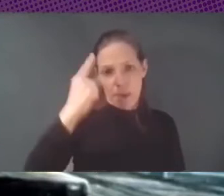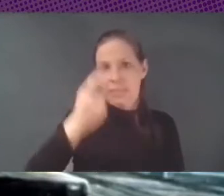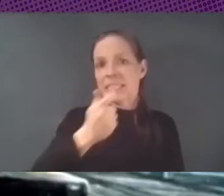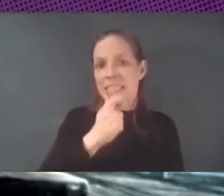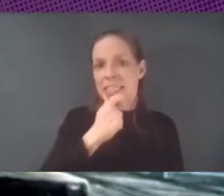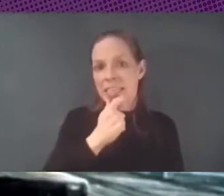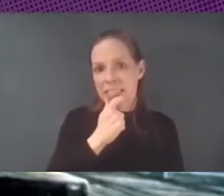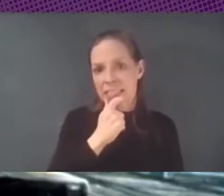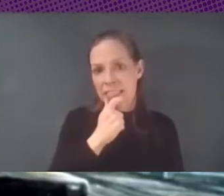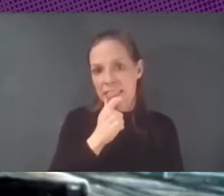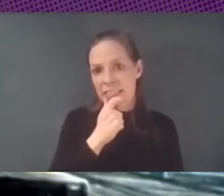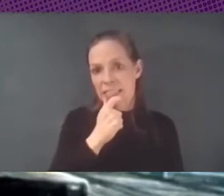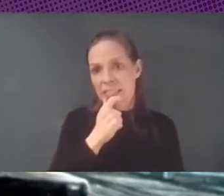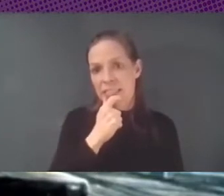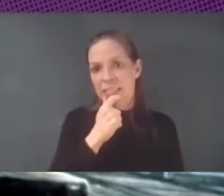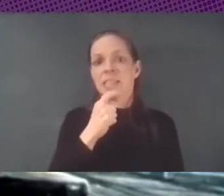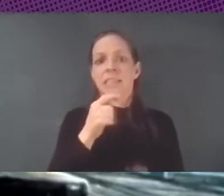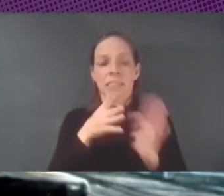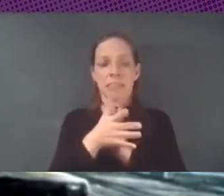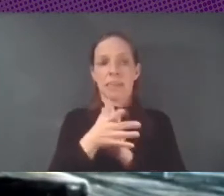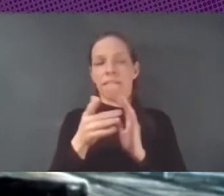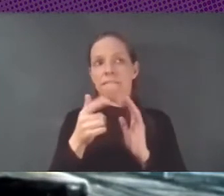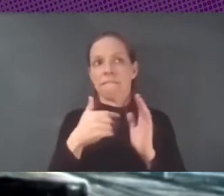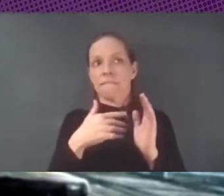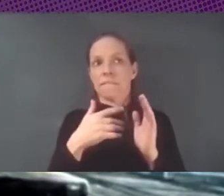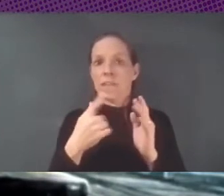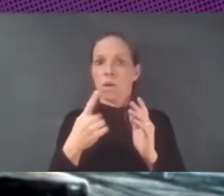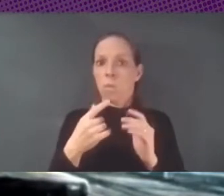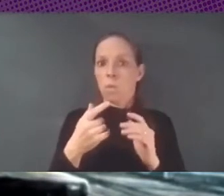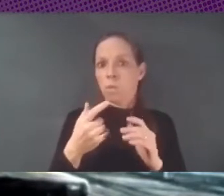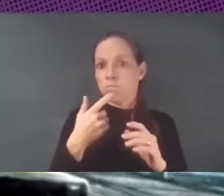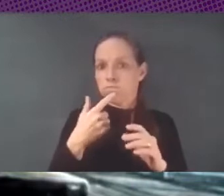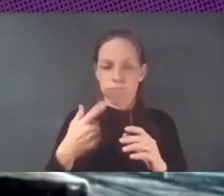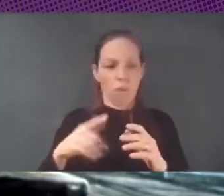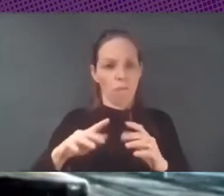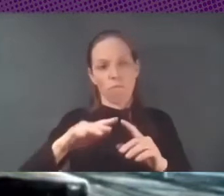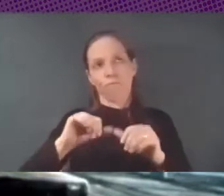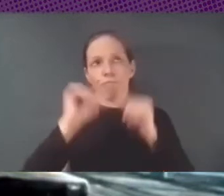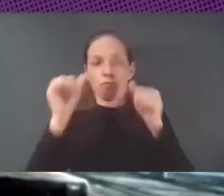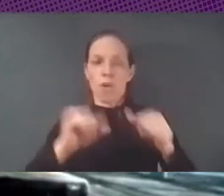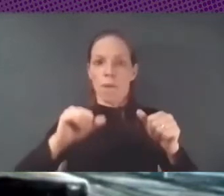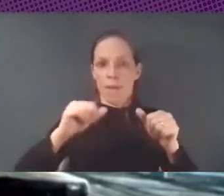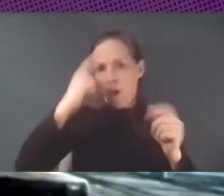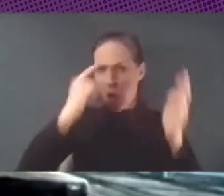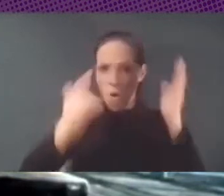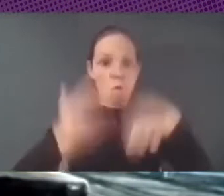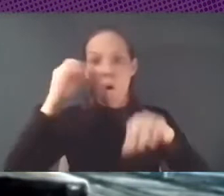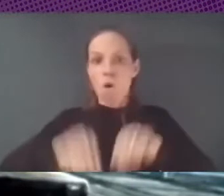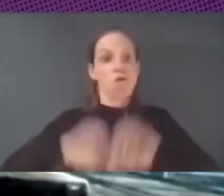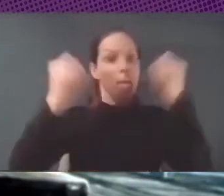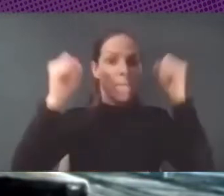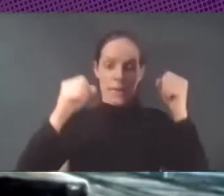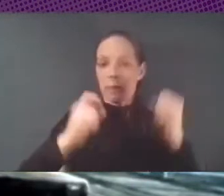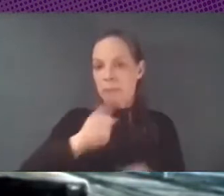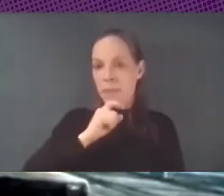formas de romper y de resistir. Pero también nuestros perfiles siempre han sido como perfiles de puentes entre América